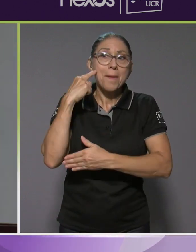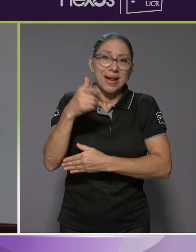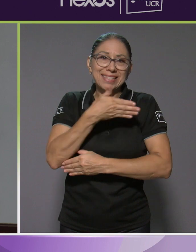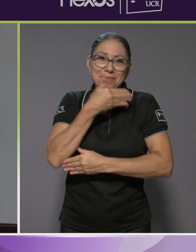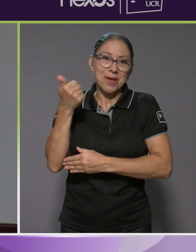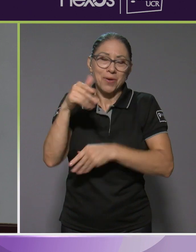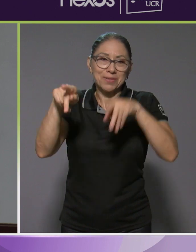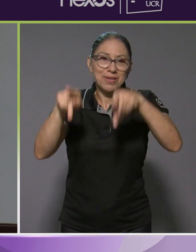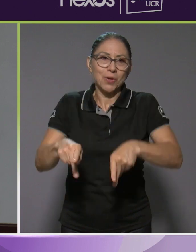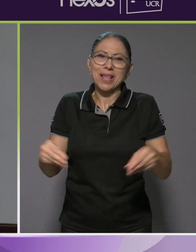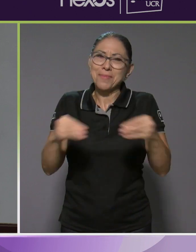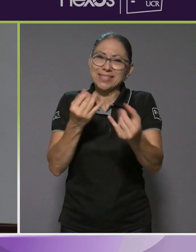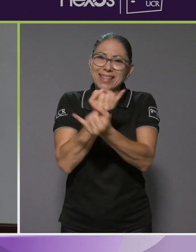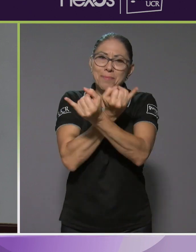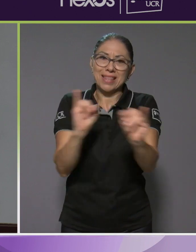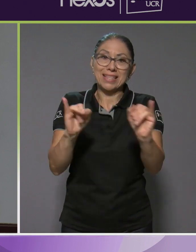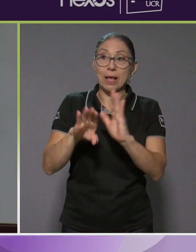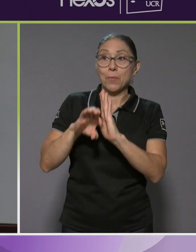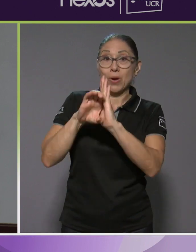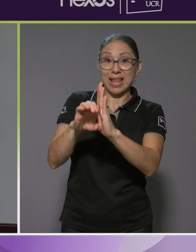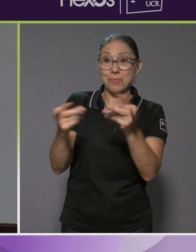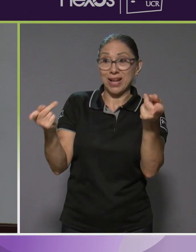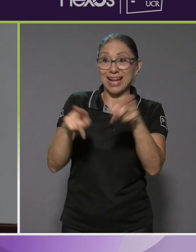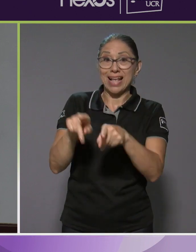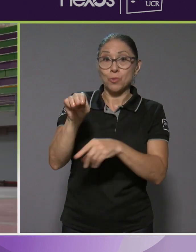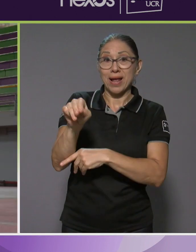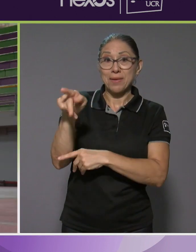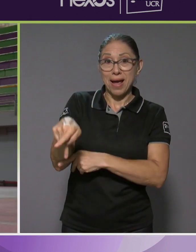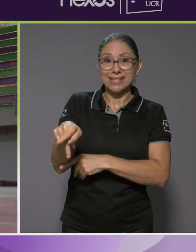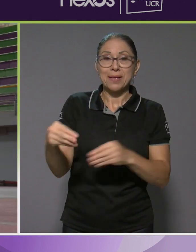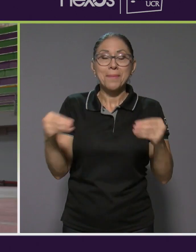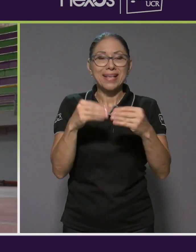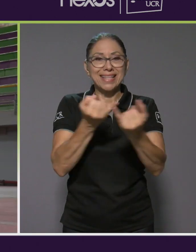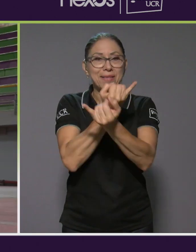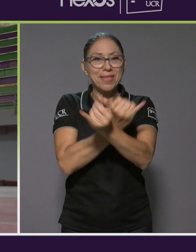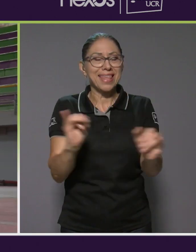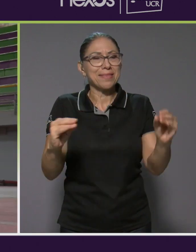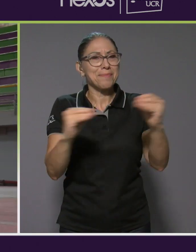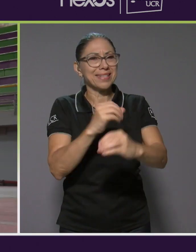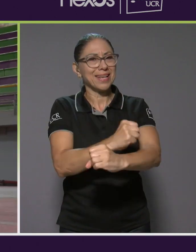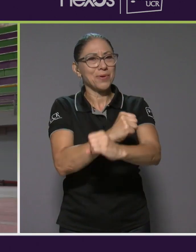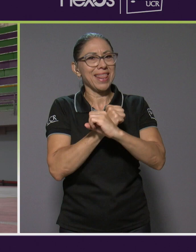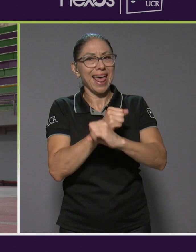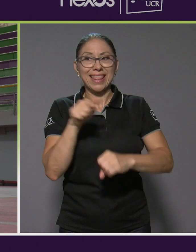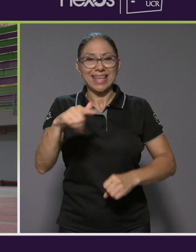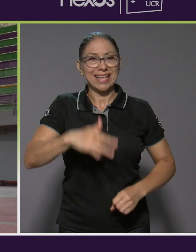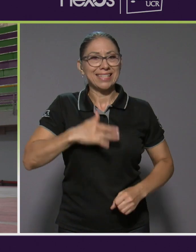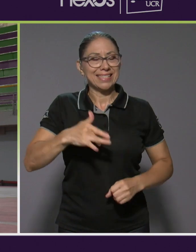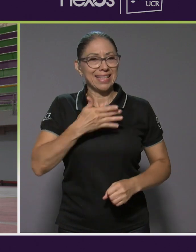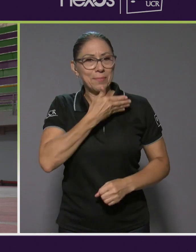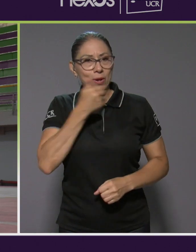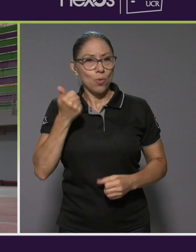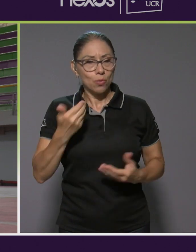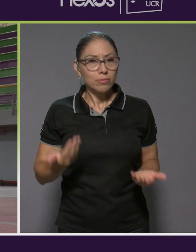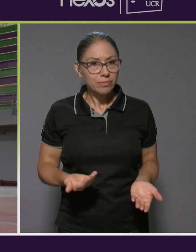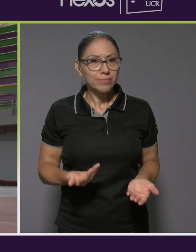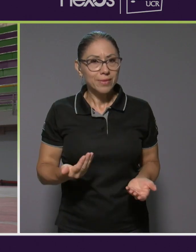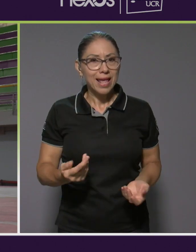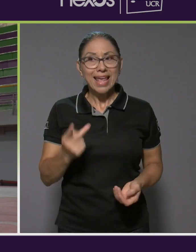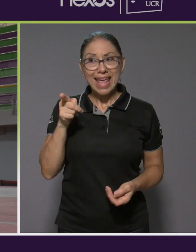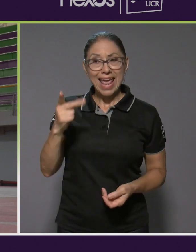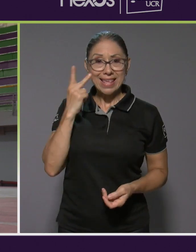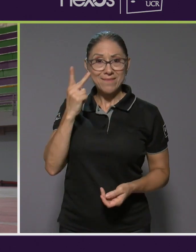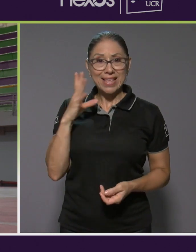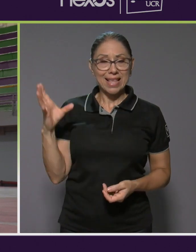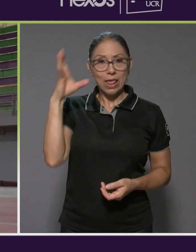independientes. Hablo por el caso de Maripaz, más independiente, más seguridad, que ella se sienta mejor, que vea que sí